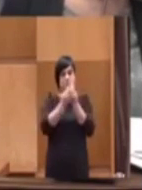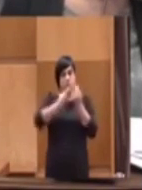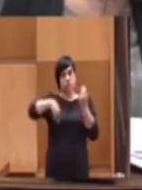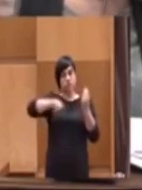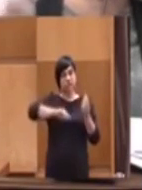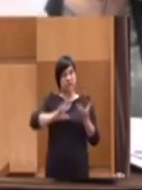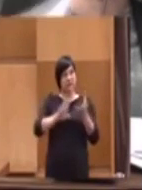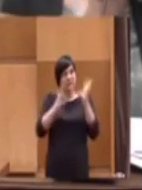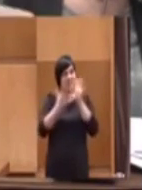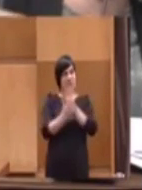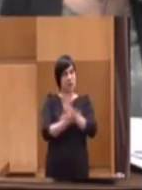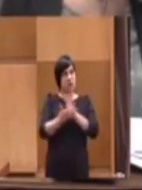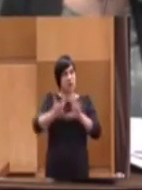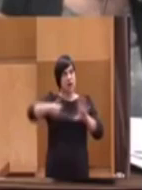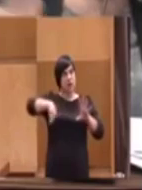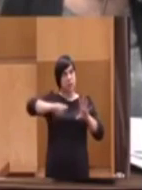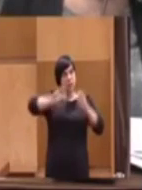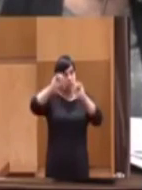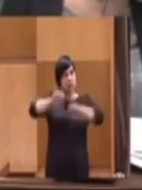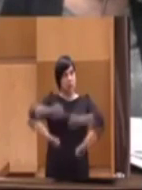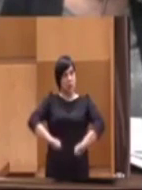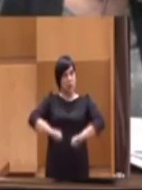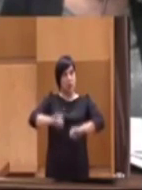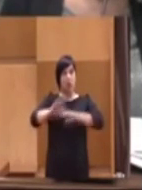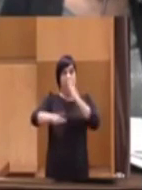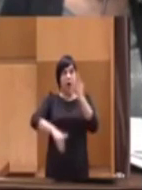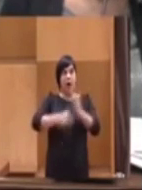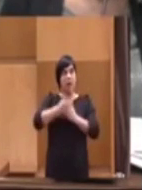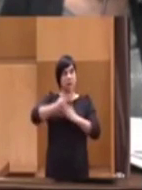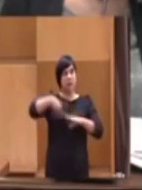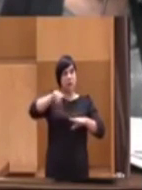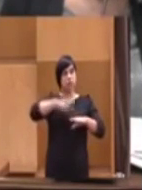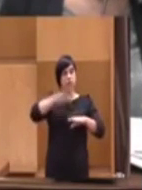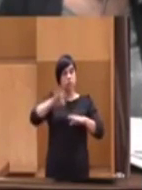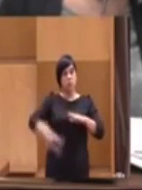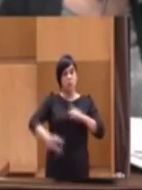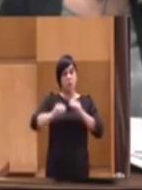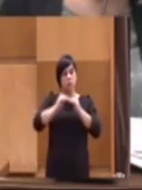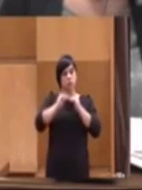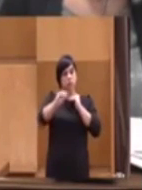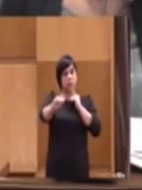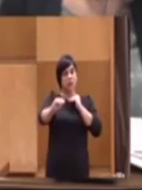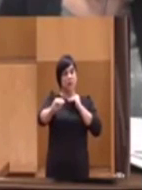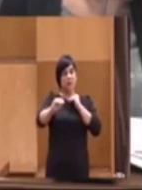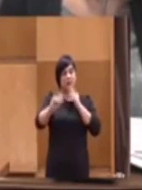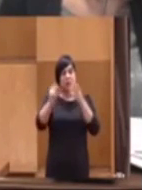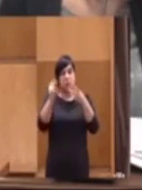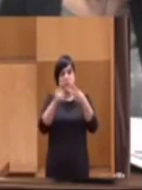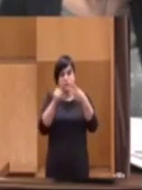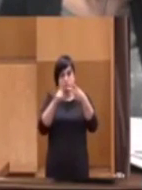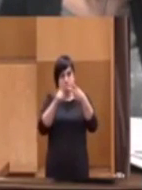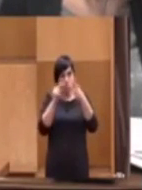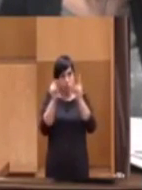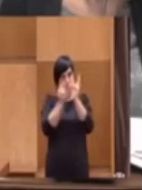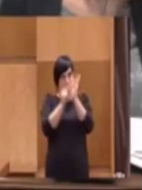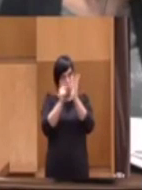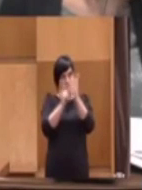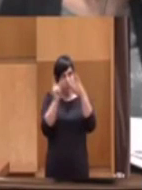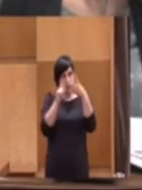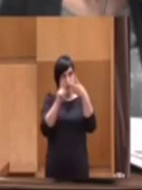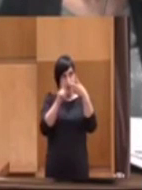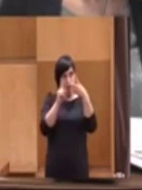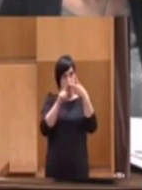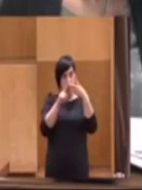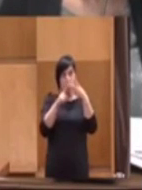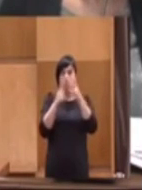transaccional el acuerdo. Incluso podríamos mantener el punto segundo con lo que ha dicho